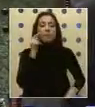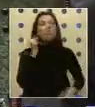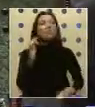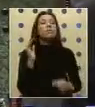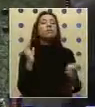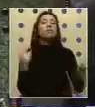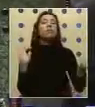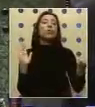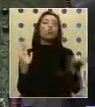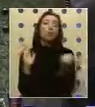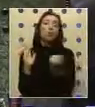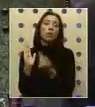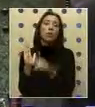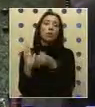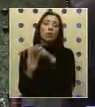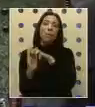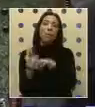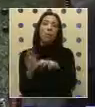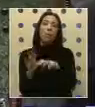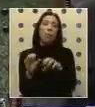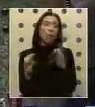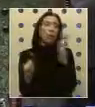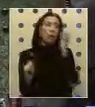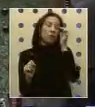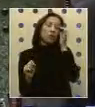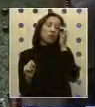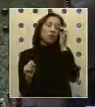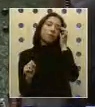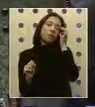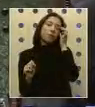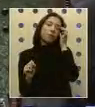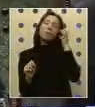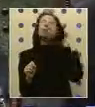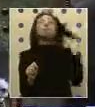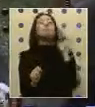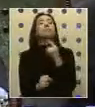en contra del proyecto de acuerdo. Ofrezco la palabra en votación.